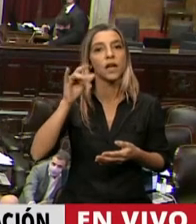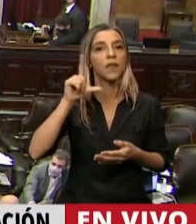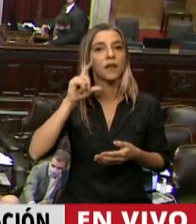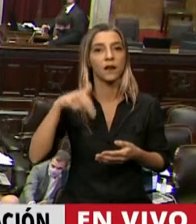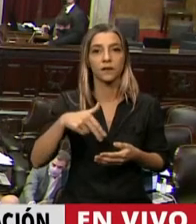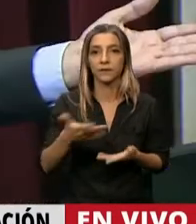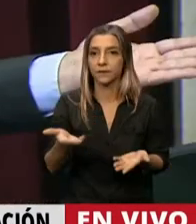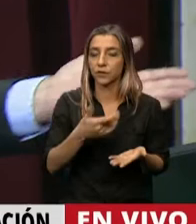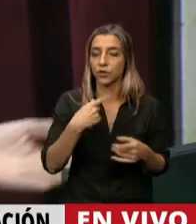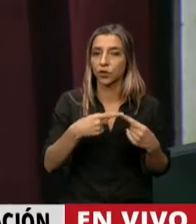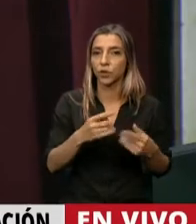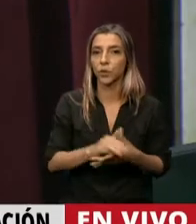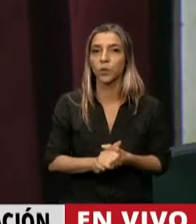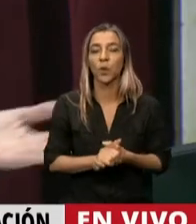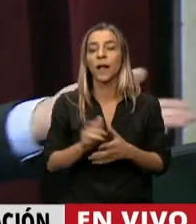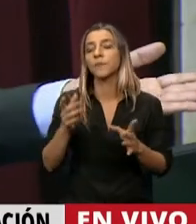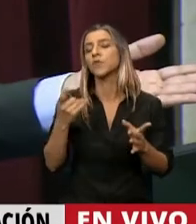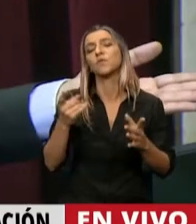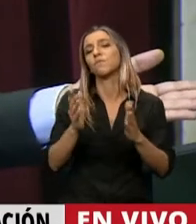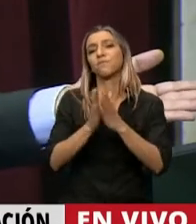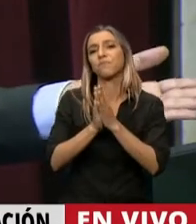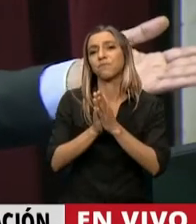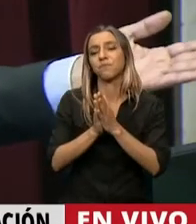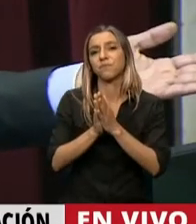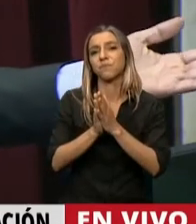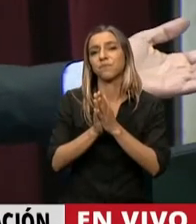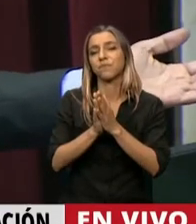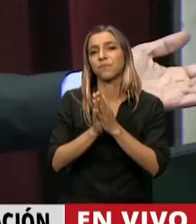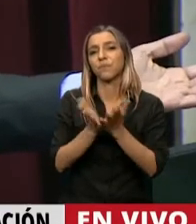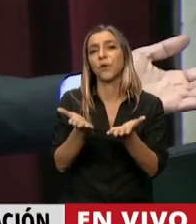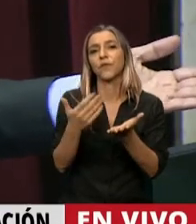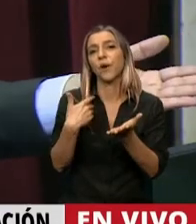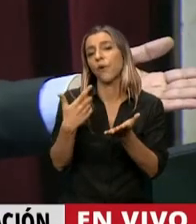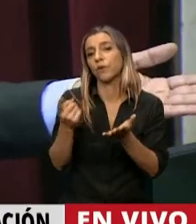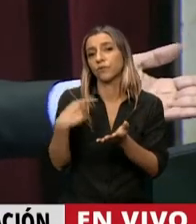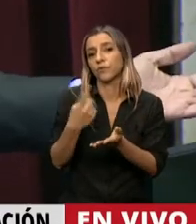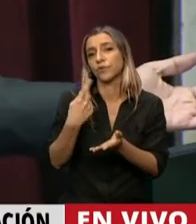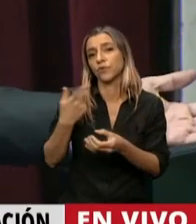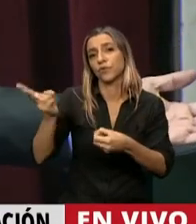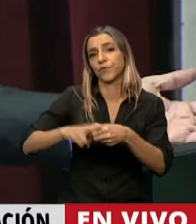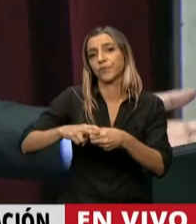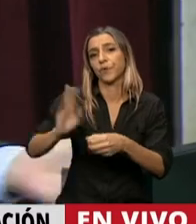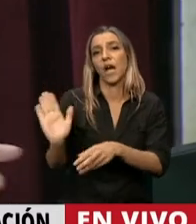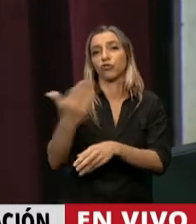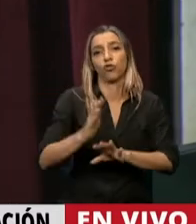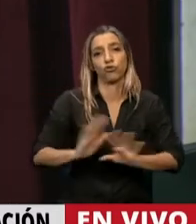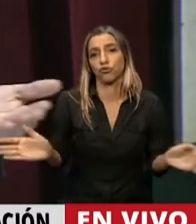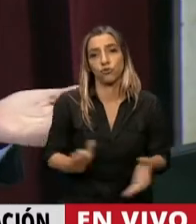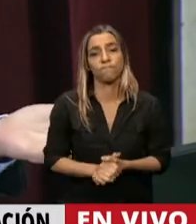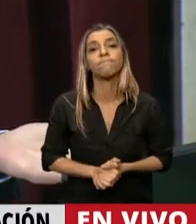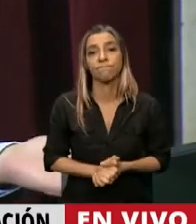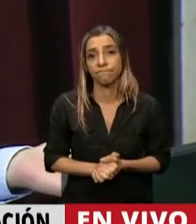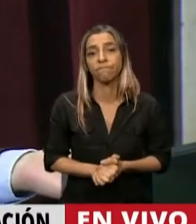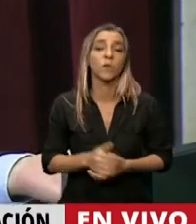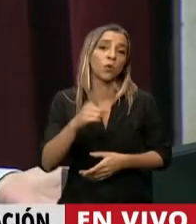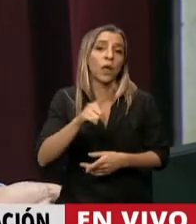Y voy, les pido a los chicos, lamentablemente, volvemos a usar el sistema de muteo generalizado, que